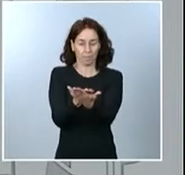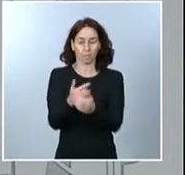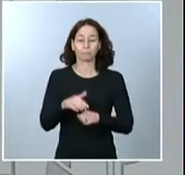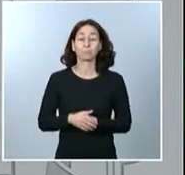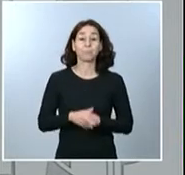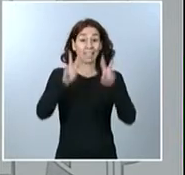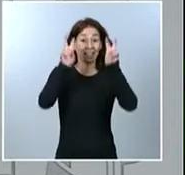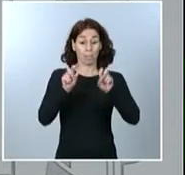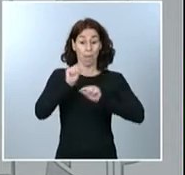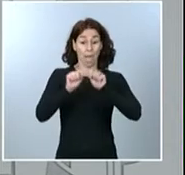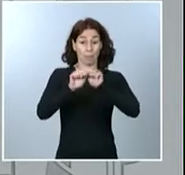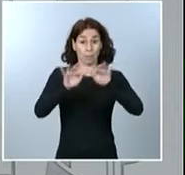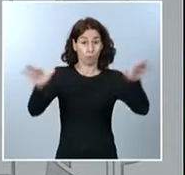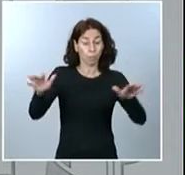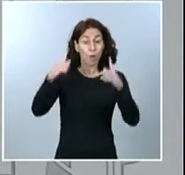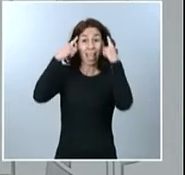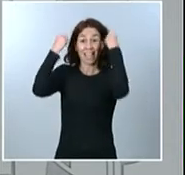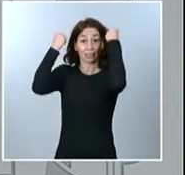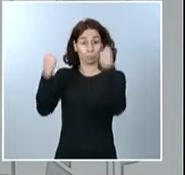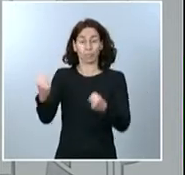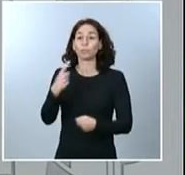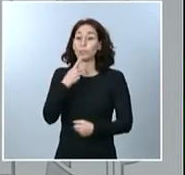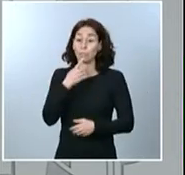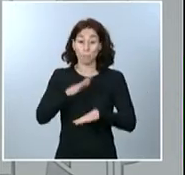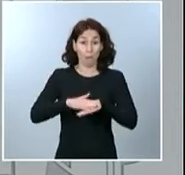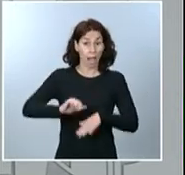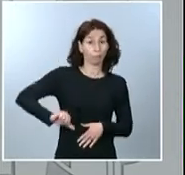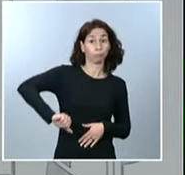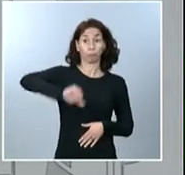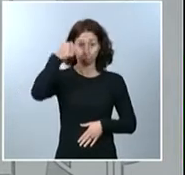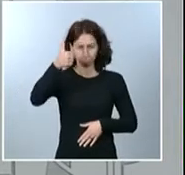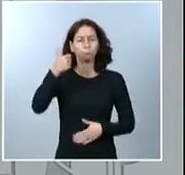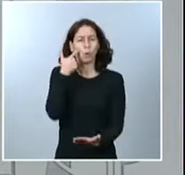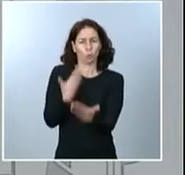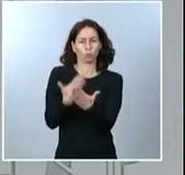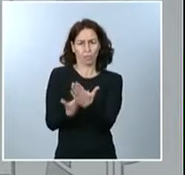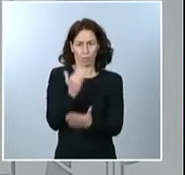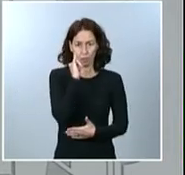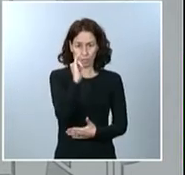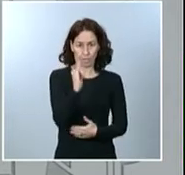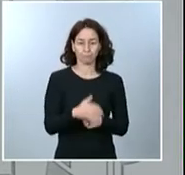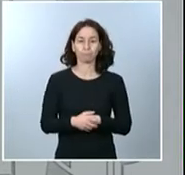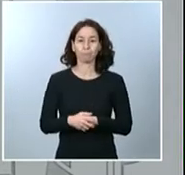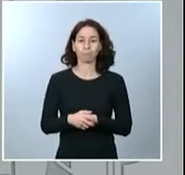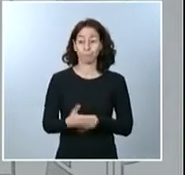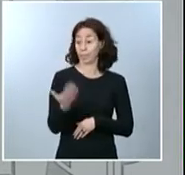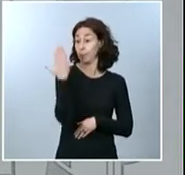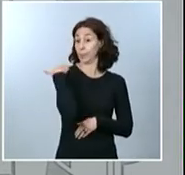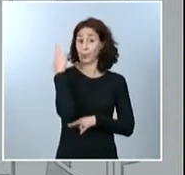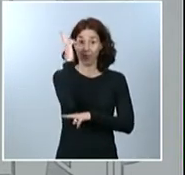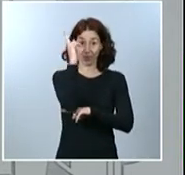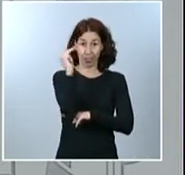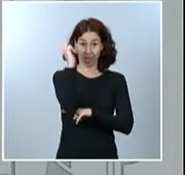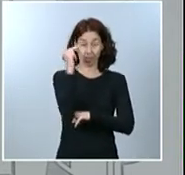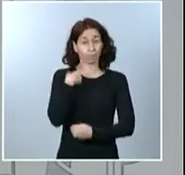dicen que las razones para su aprobación están plenamente justificadas. En mi comparecencia del pasado viernes subrayé